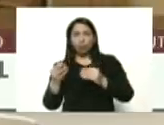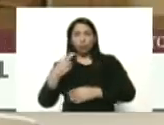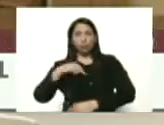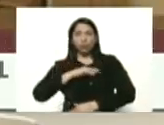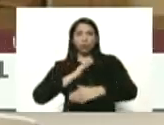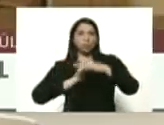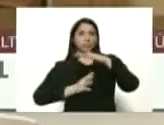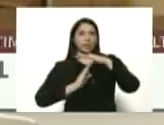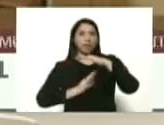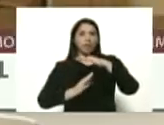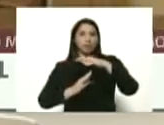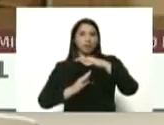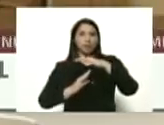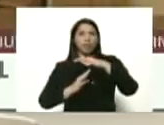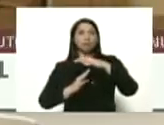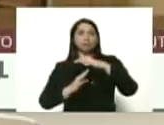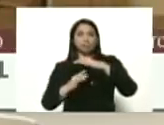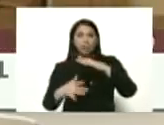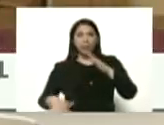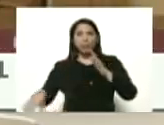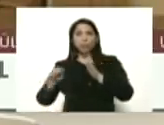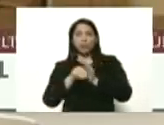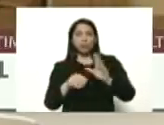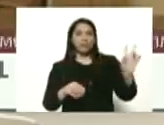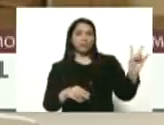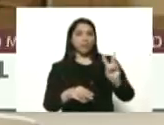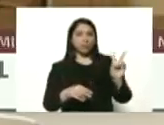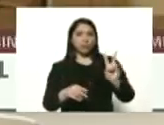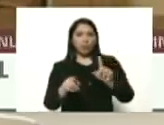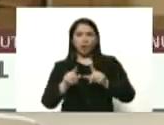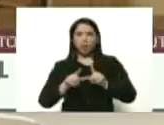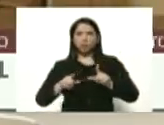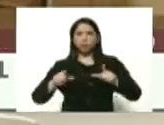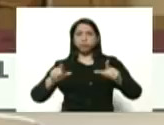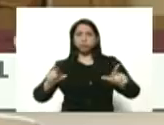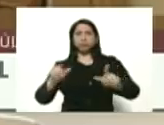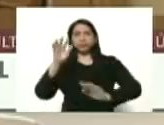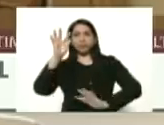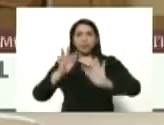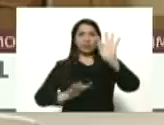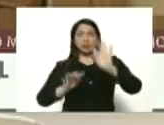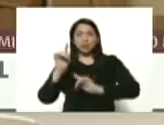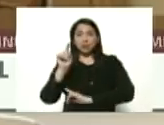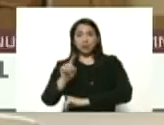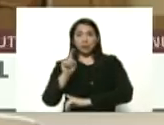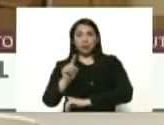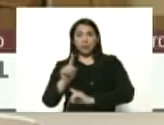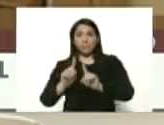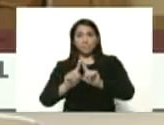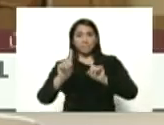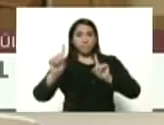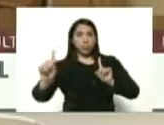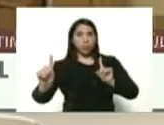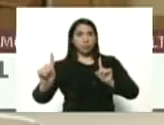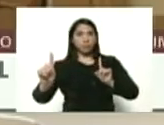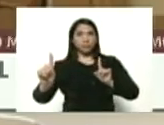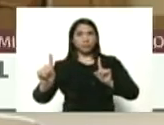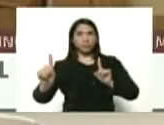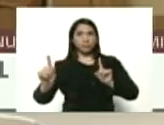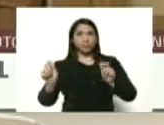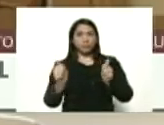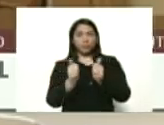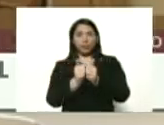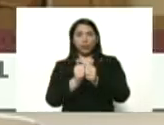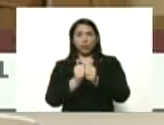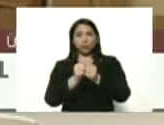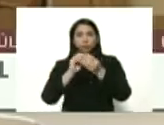que están regresando a Venezuela con el espaciamiento físico necesario entre una y otra persona con el